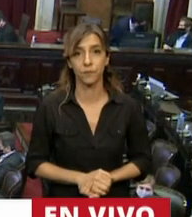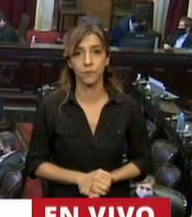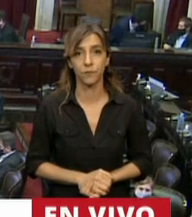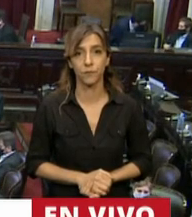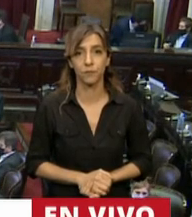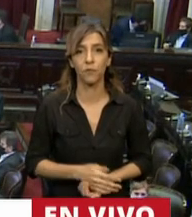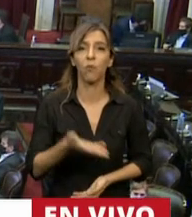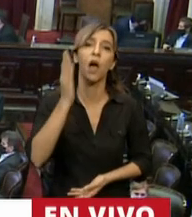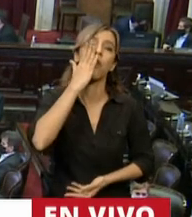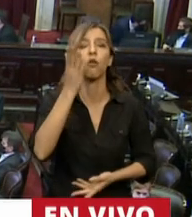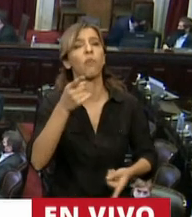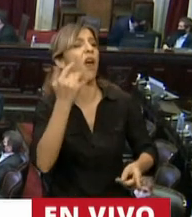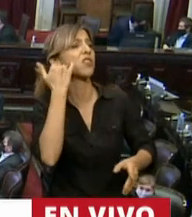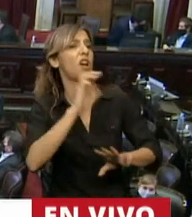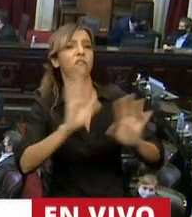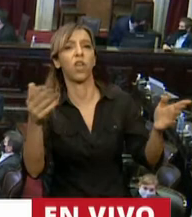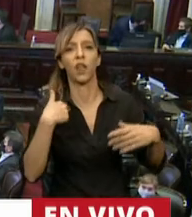marchi dice que redondeó ya